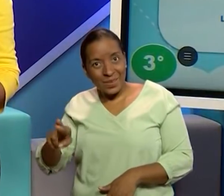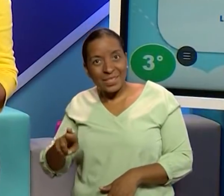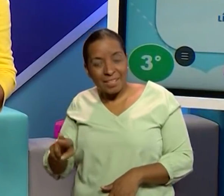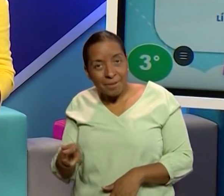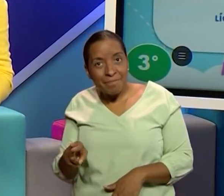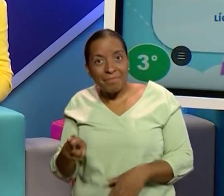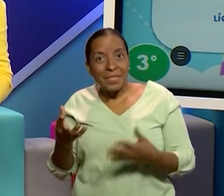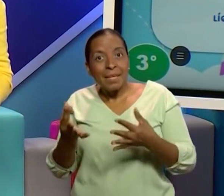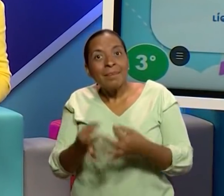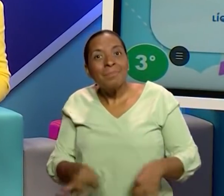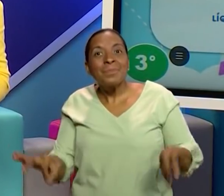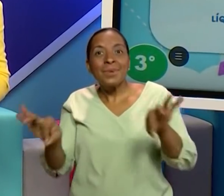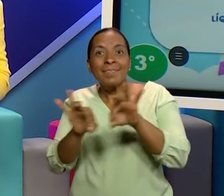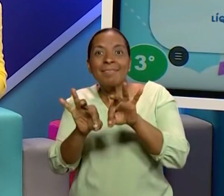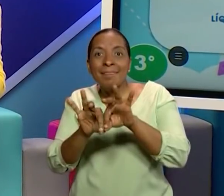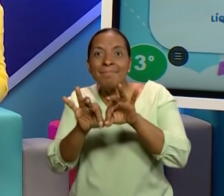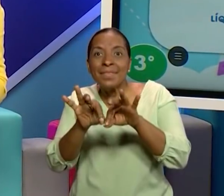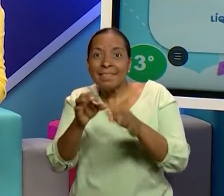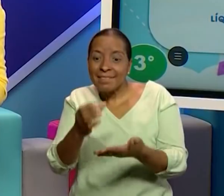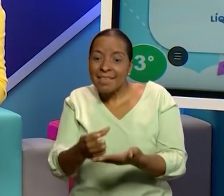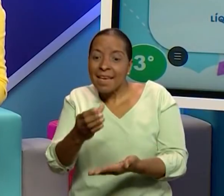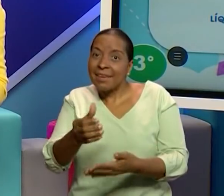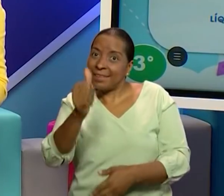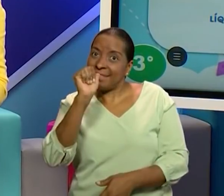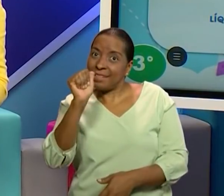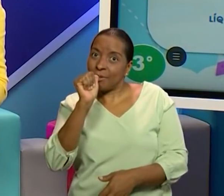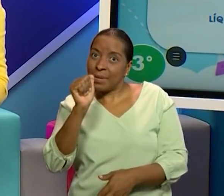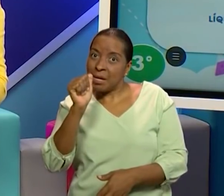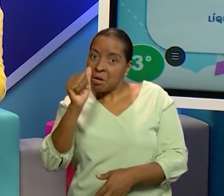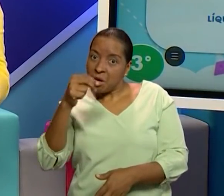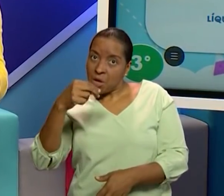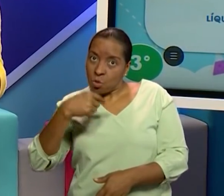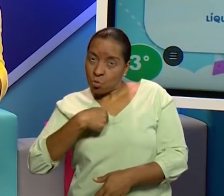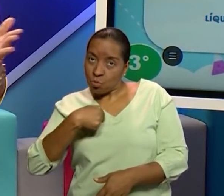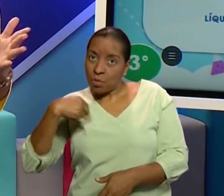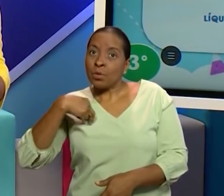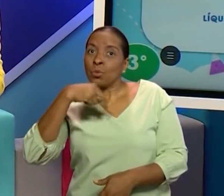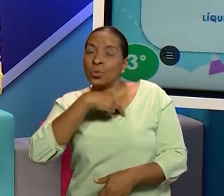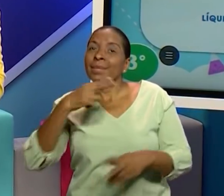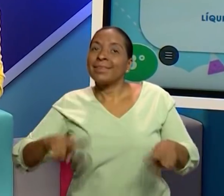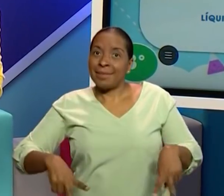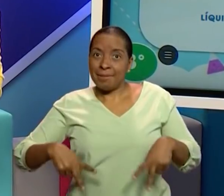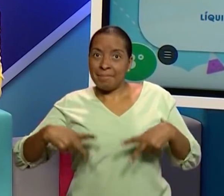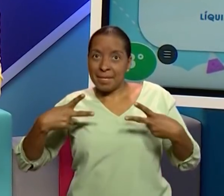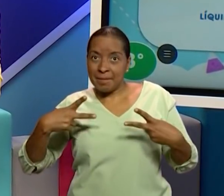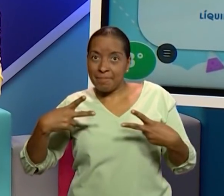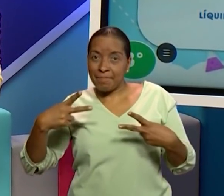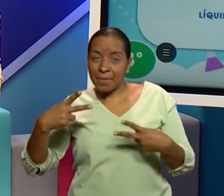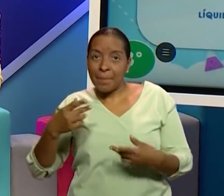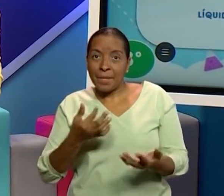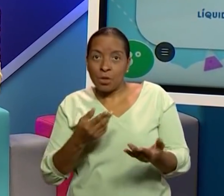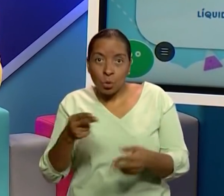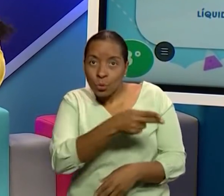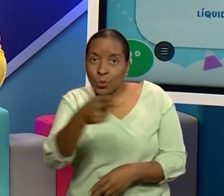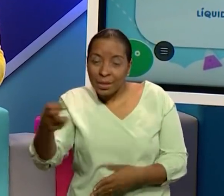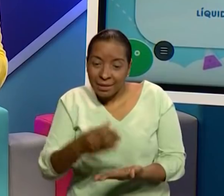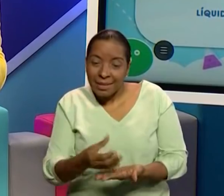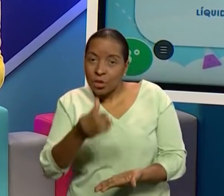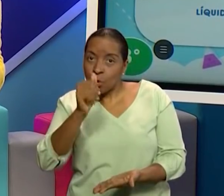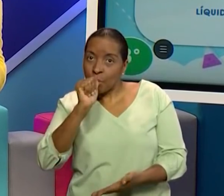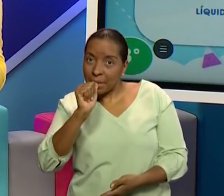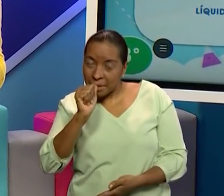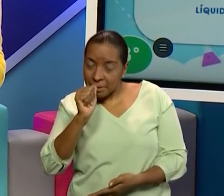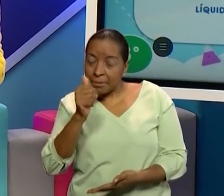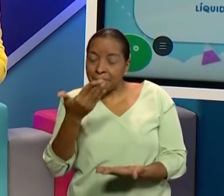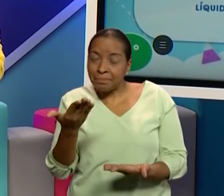Y qué importante es el agua para nuestra vida. Así que yo espero que ustedes tomen sus vasos de agua diariamente. Y el otro